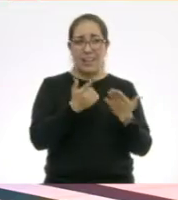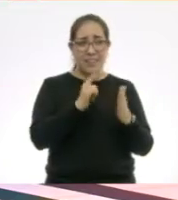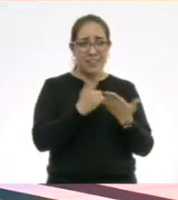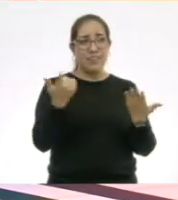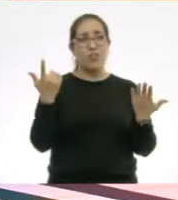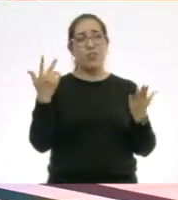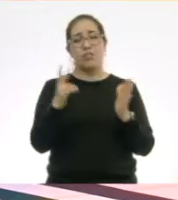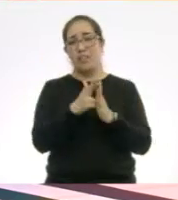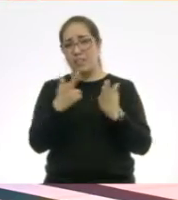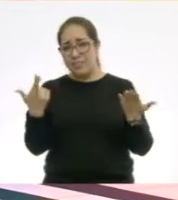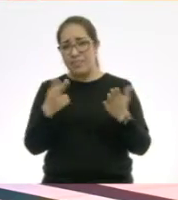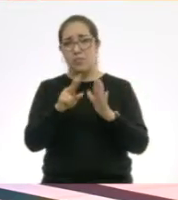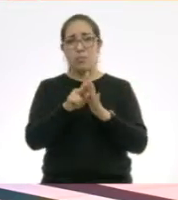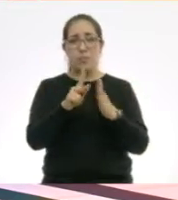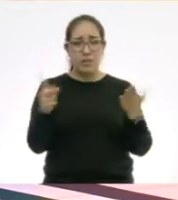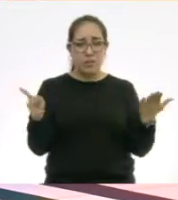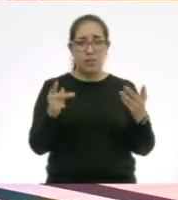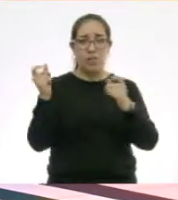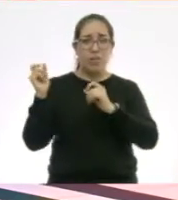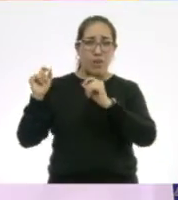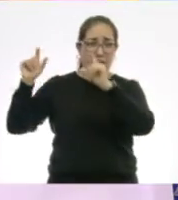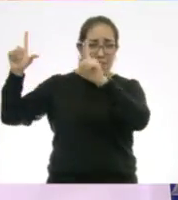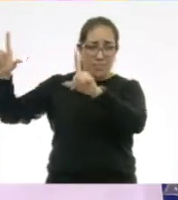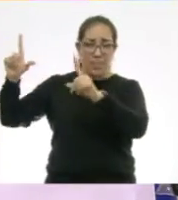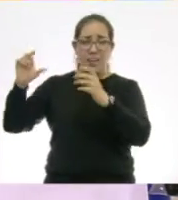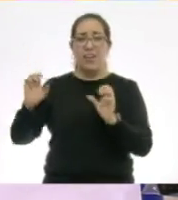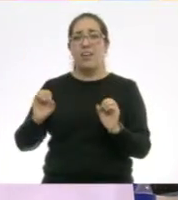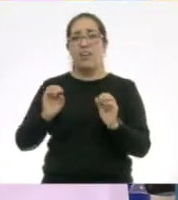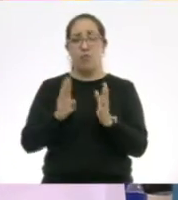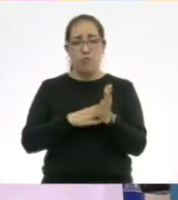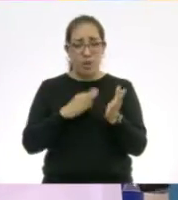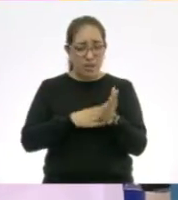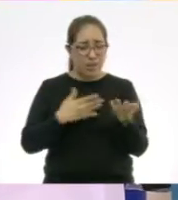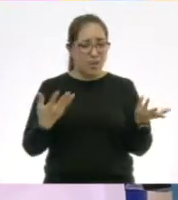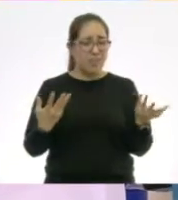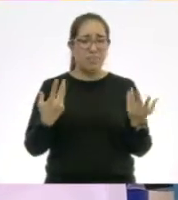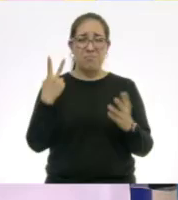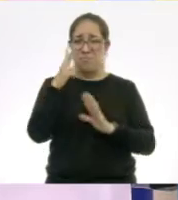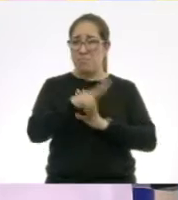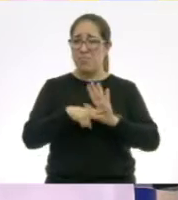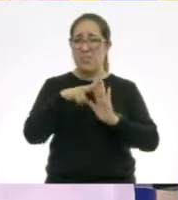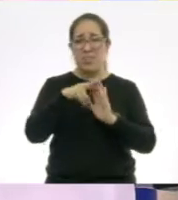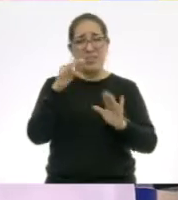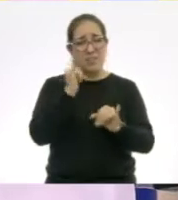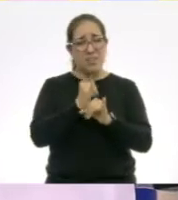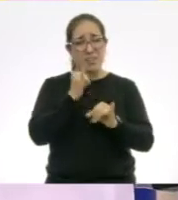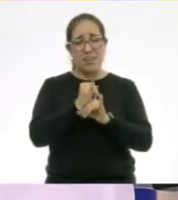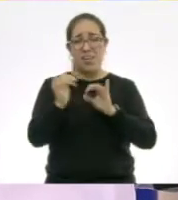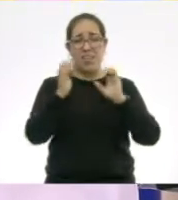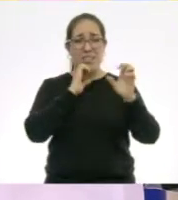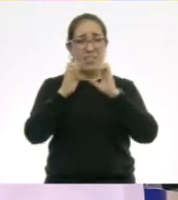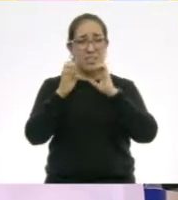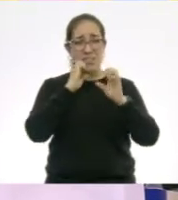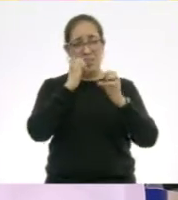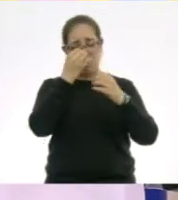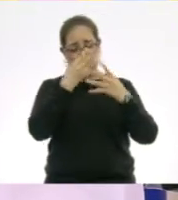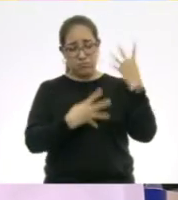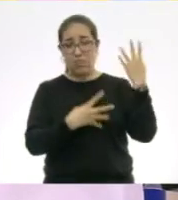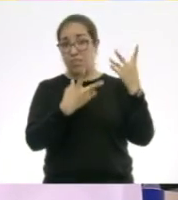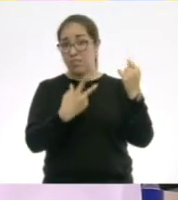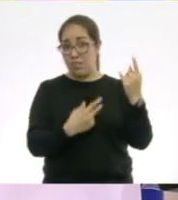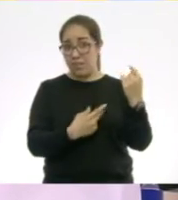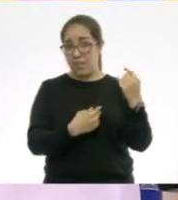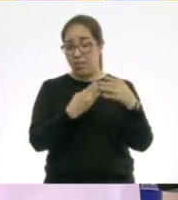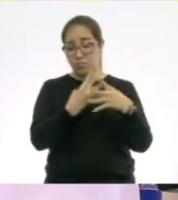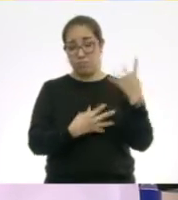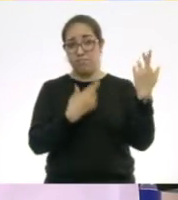revistas, periódicos, carteles, el internet, folletos, videos, hay muchísimos lados. en la televisión, que también ya